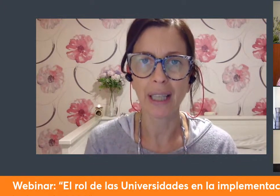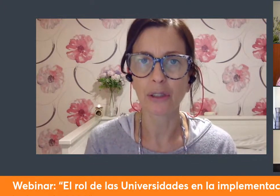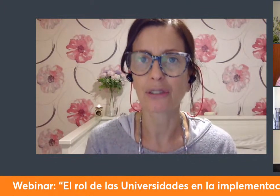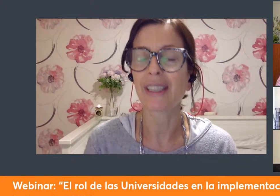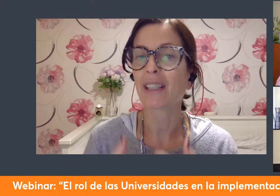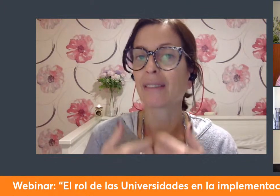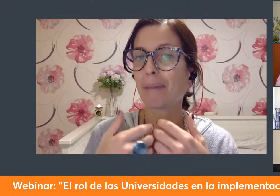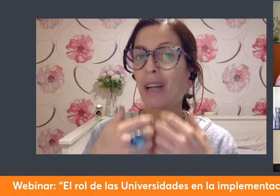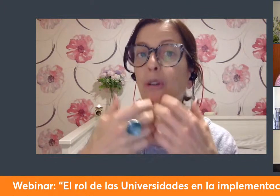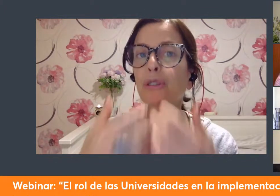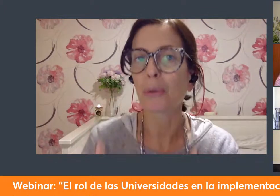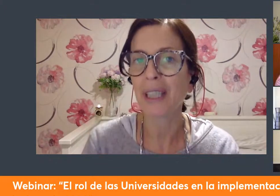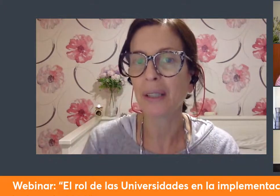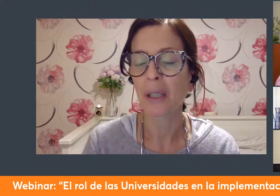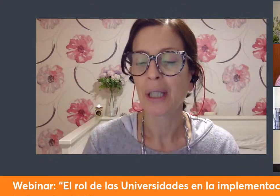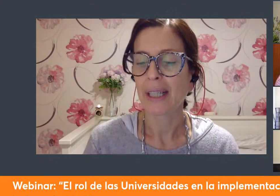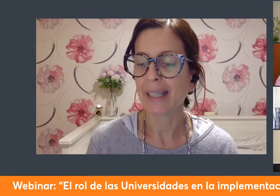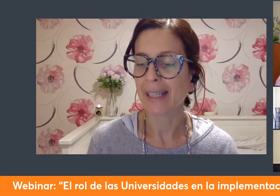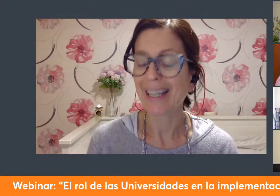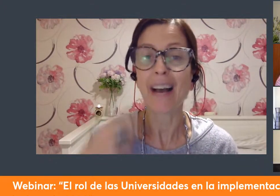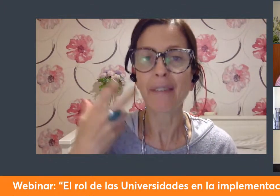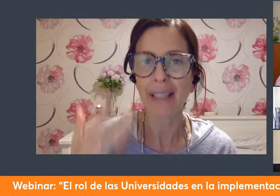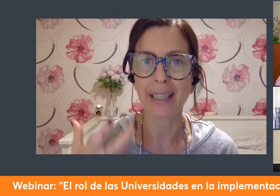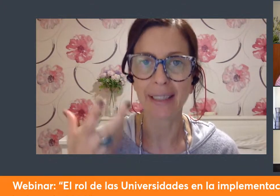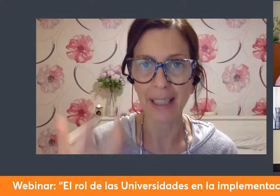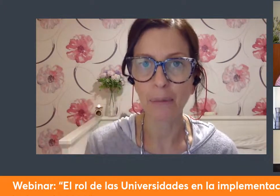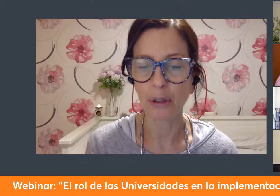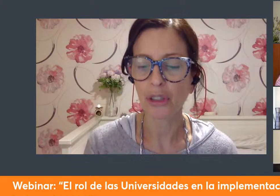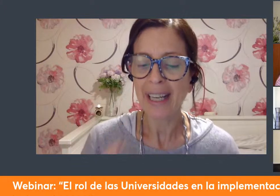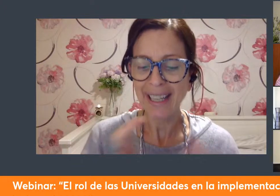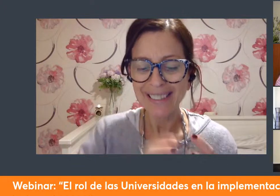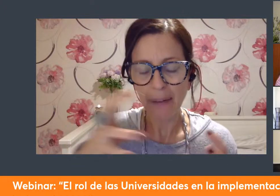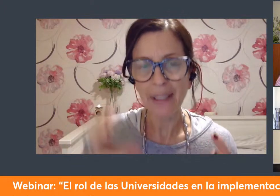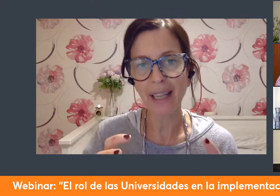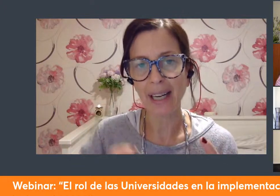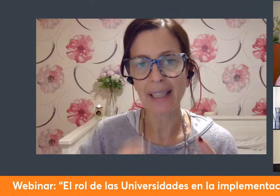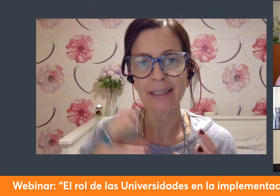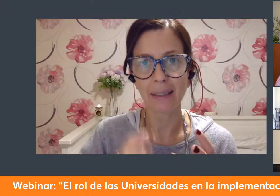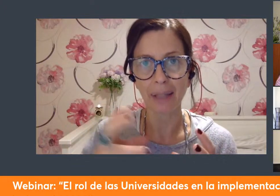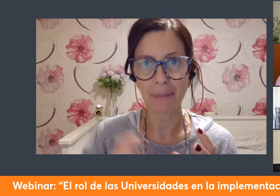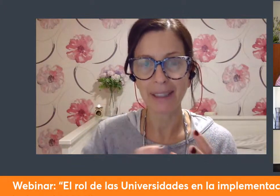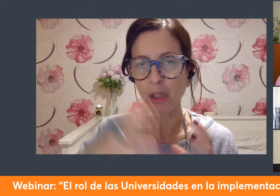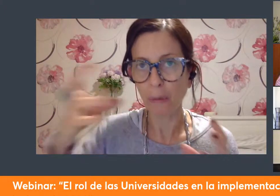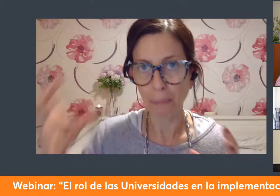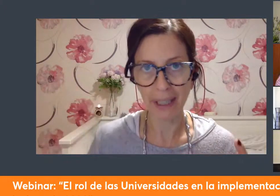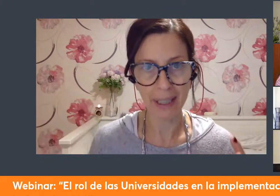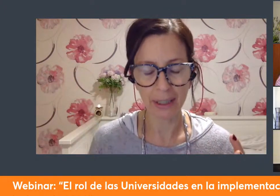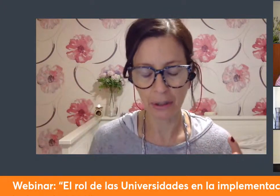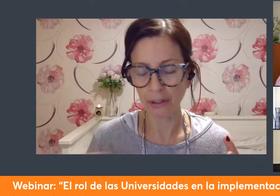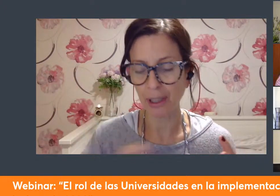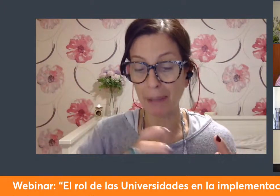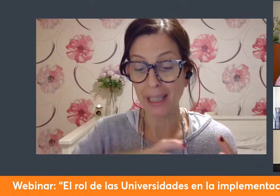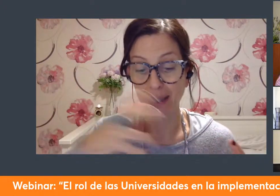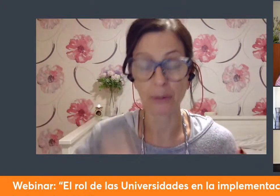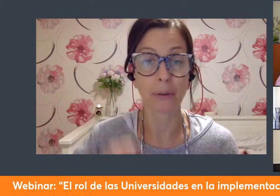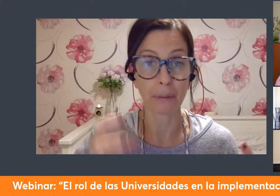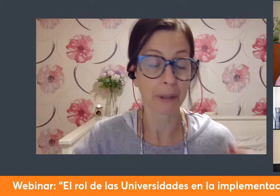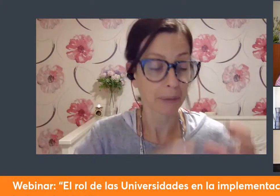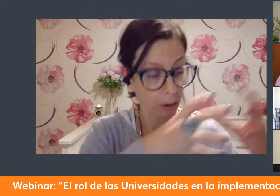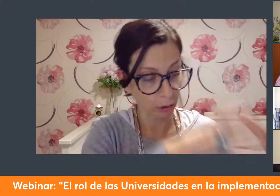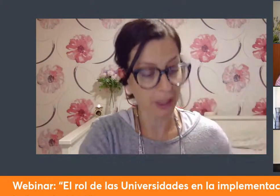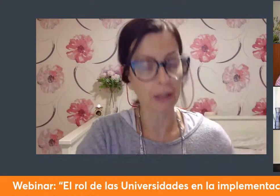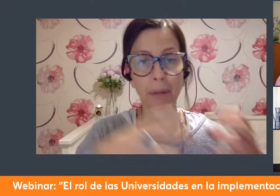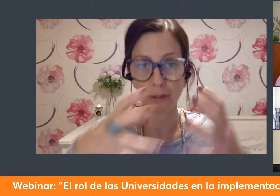de millones de años para construir la vida que tenemos que esa vida es extremadamente compleja ¿no? o sea para que